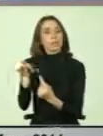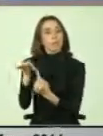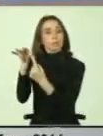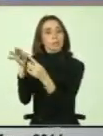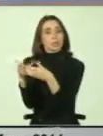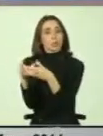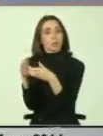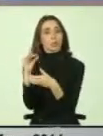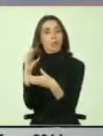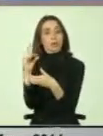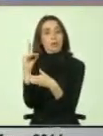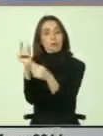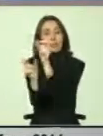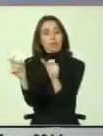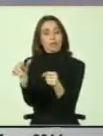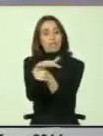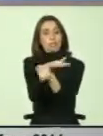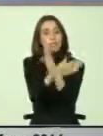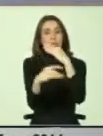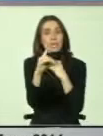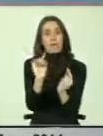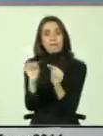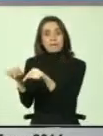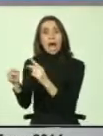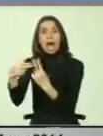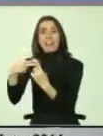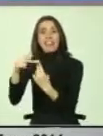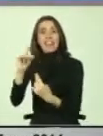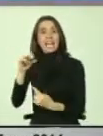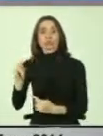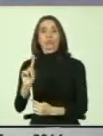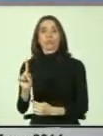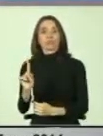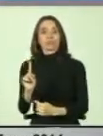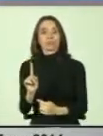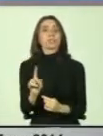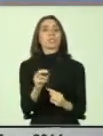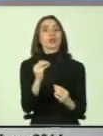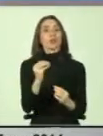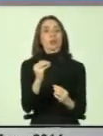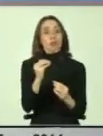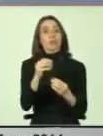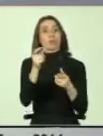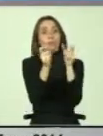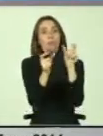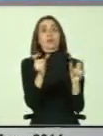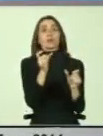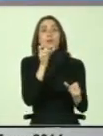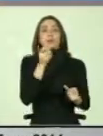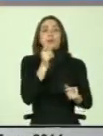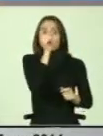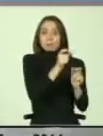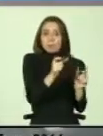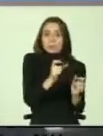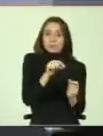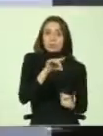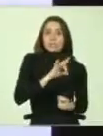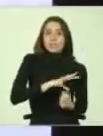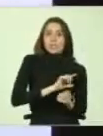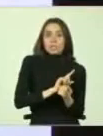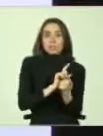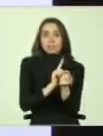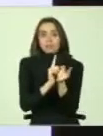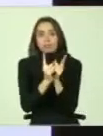grupo etario de personas en situación de discapacidad. Transición demográfica. Nuestro país ya envejeció. A veces hemos escuchado,